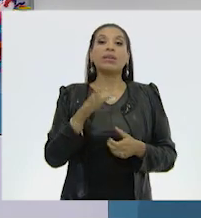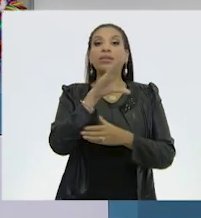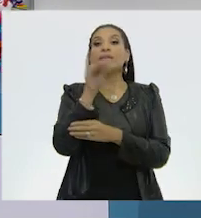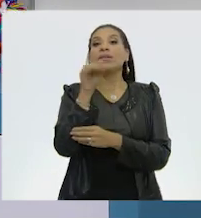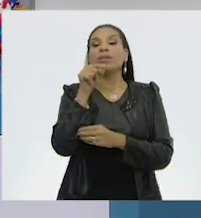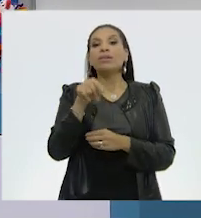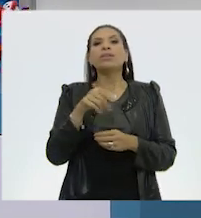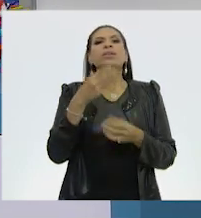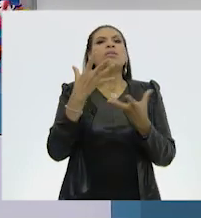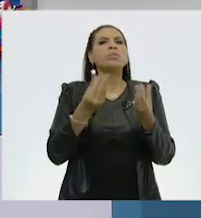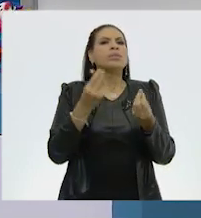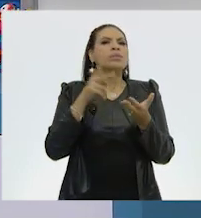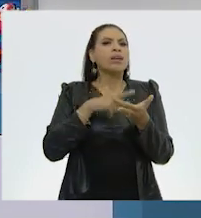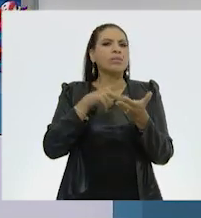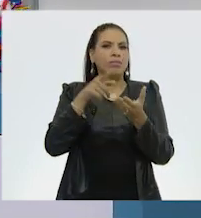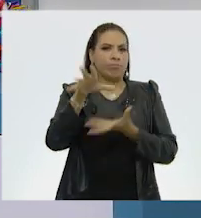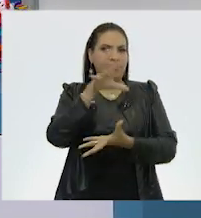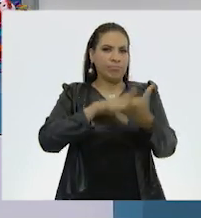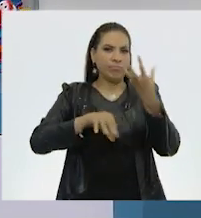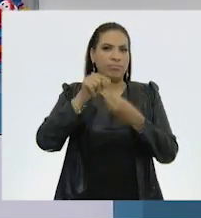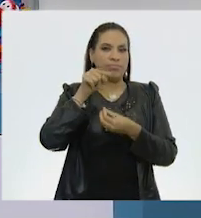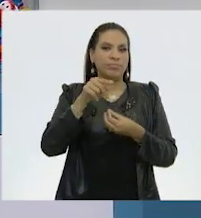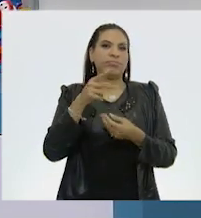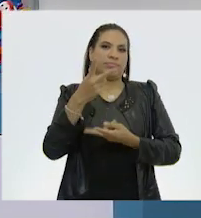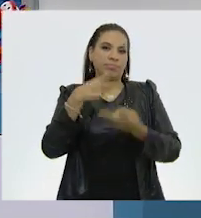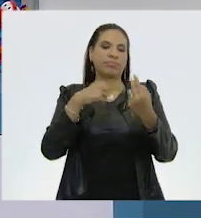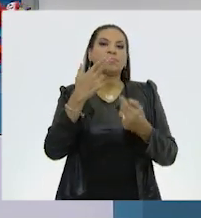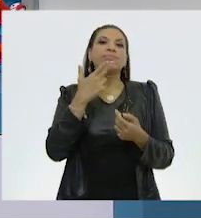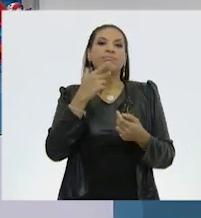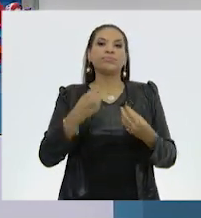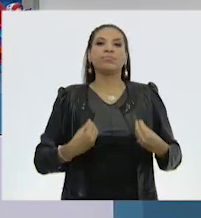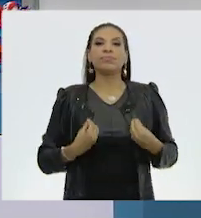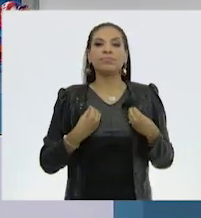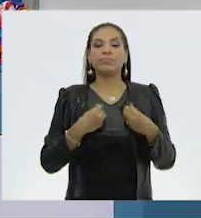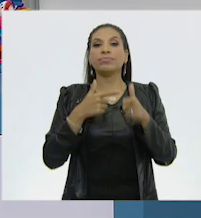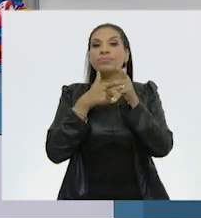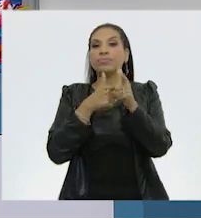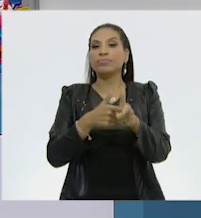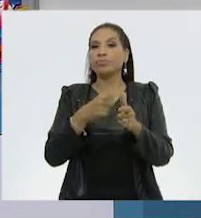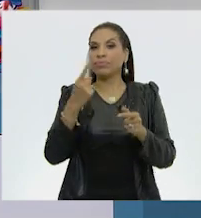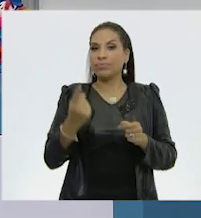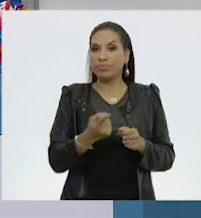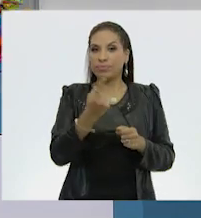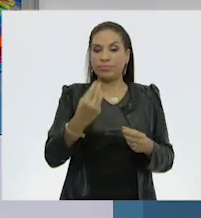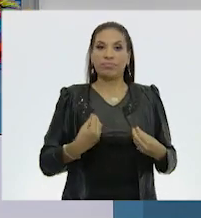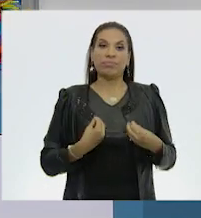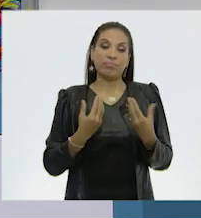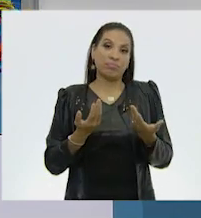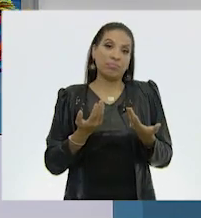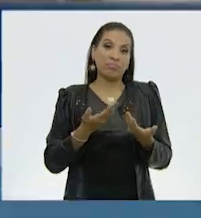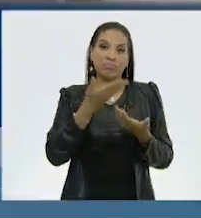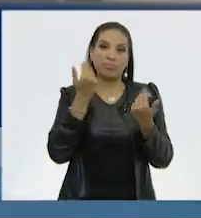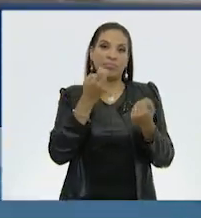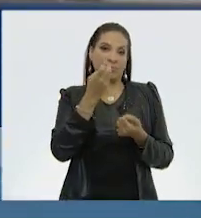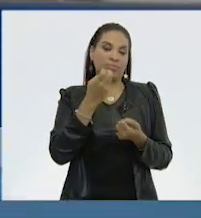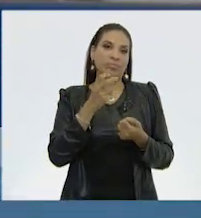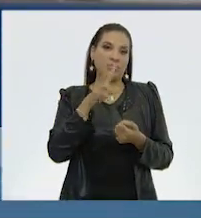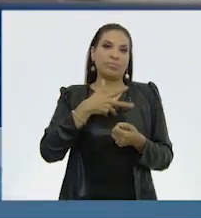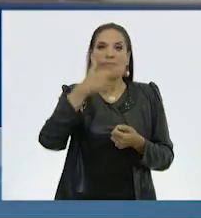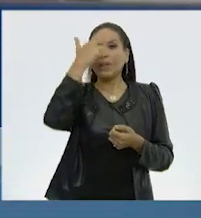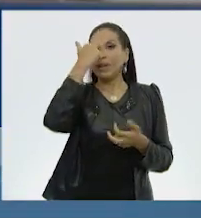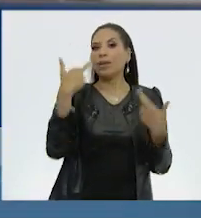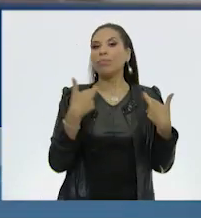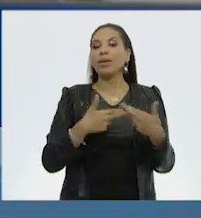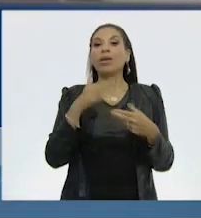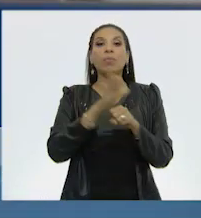Y muchas veces de estos recursos depende nuestra vida y asegura nuestra existencia. Tiene mucha razón, profesor.